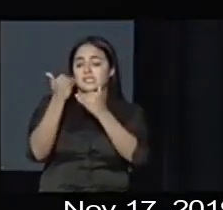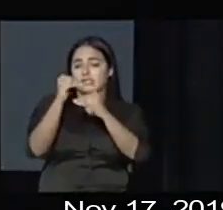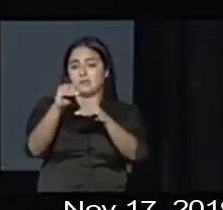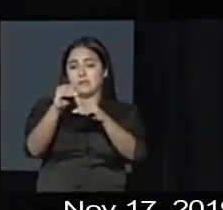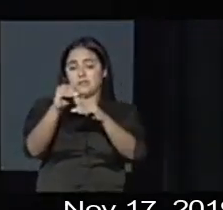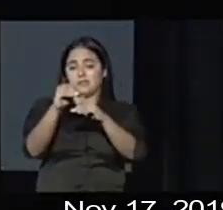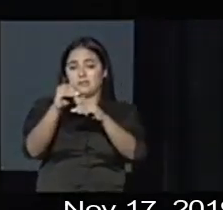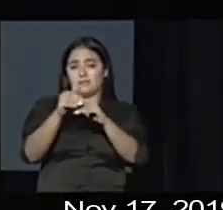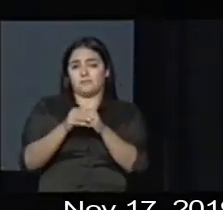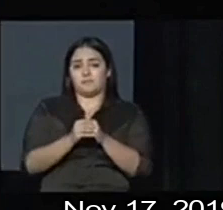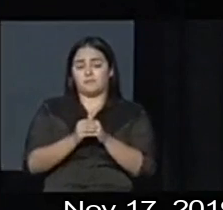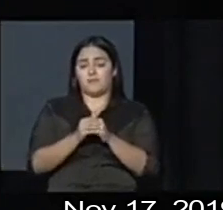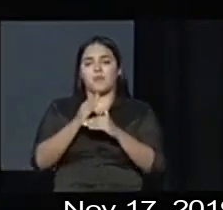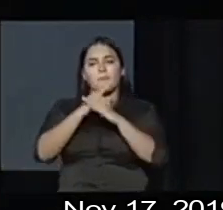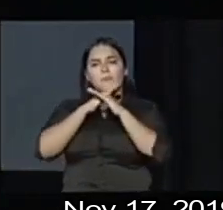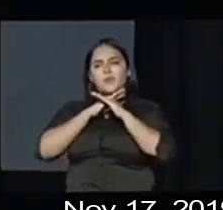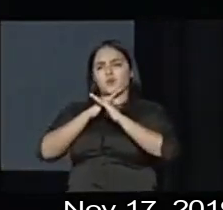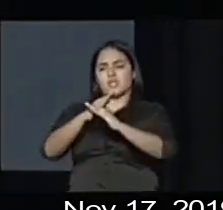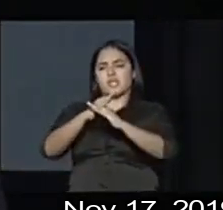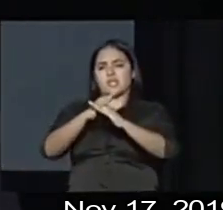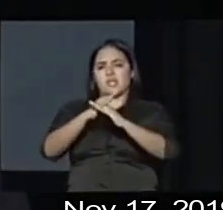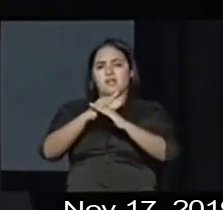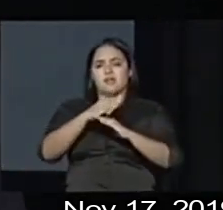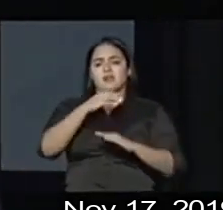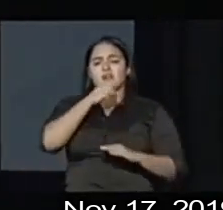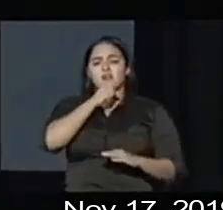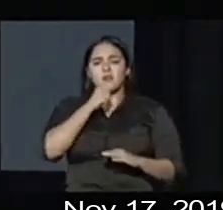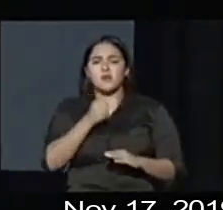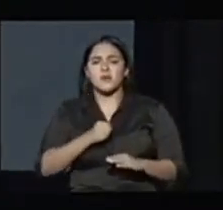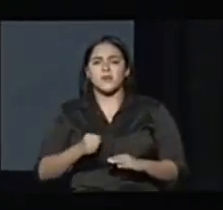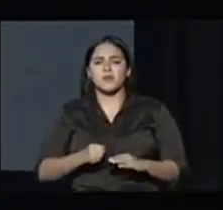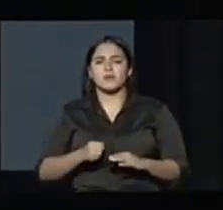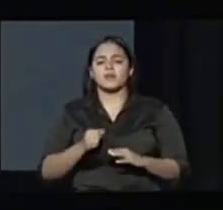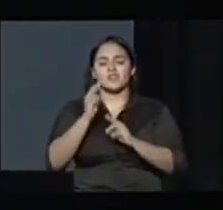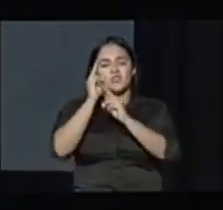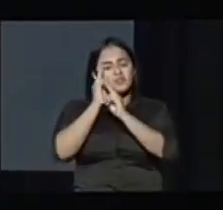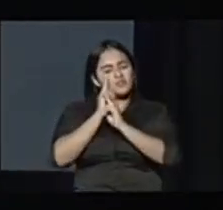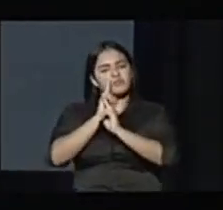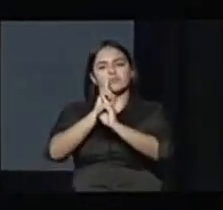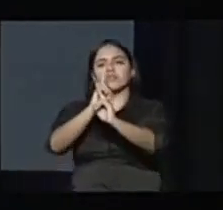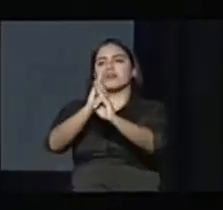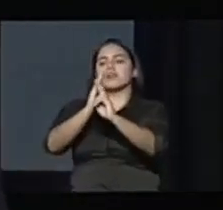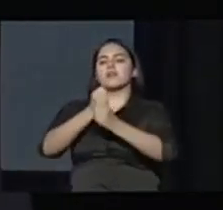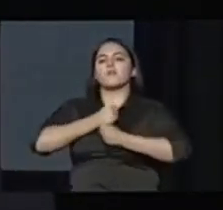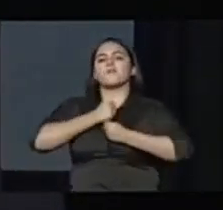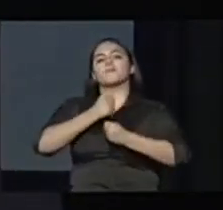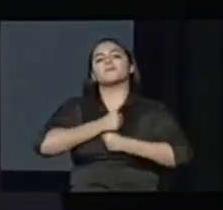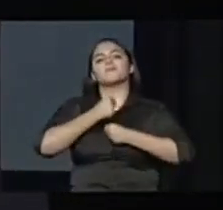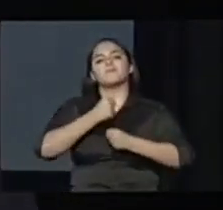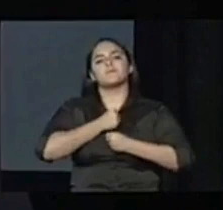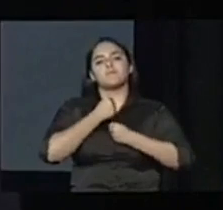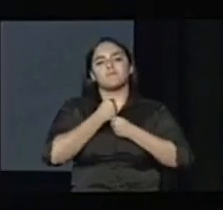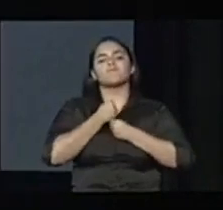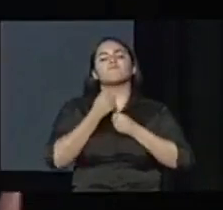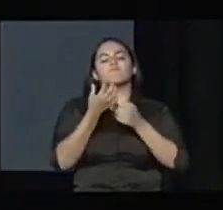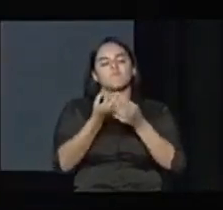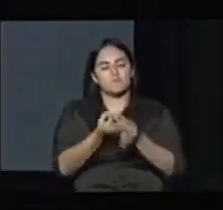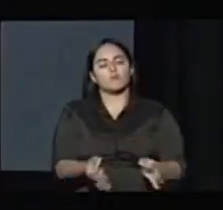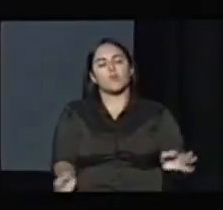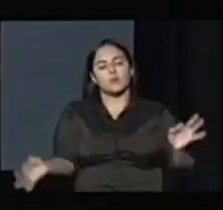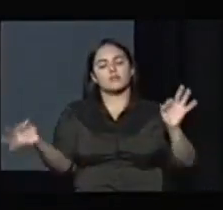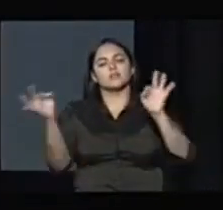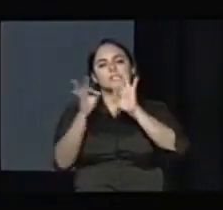proteger a nuestros envejecientes y honrar a nuestros veteranos son también prioridades